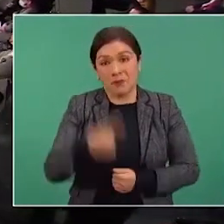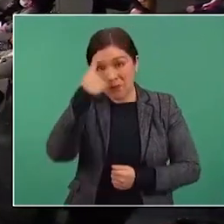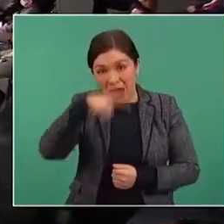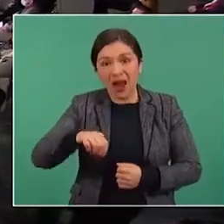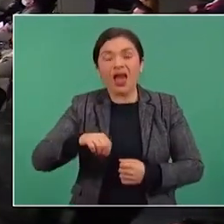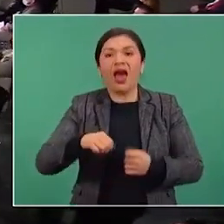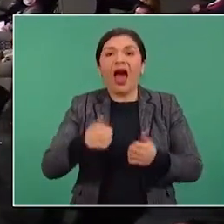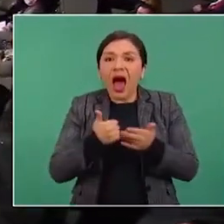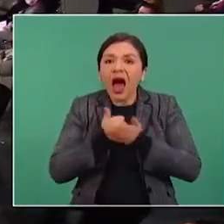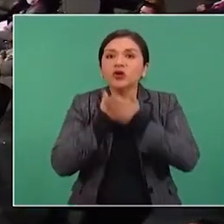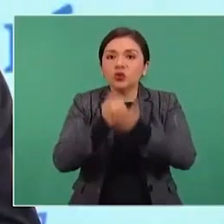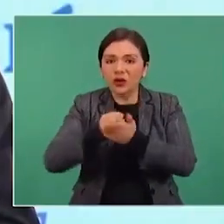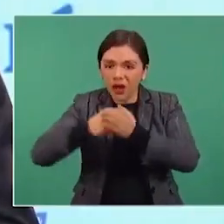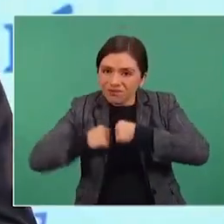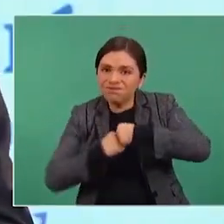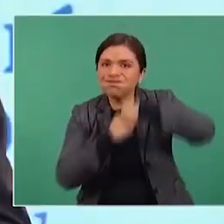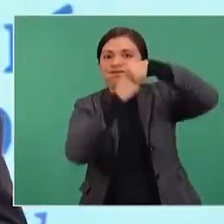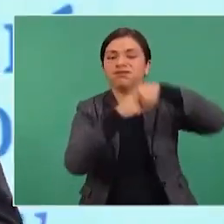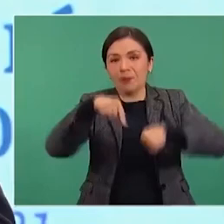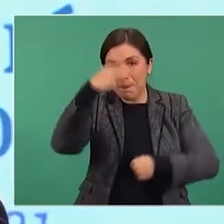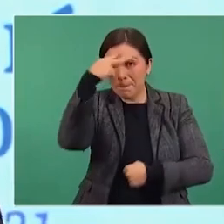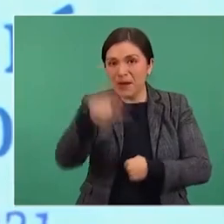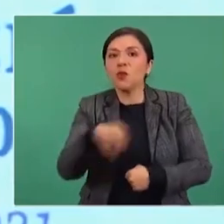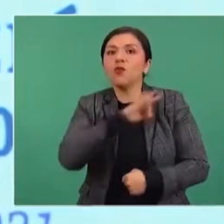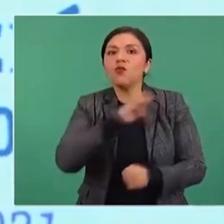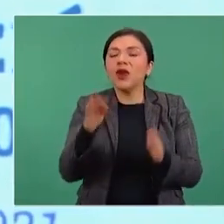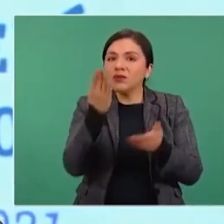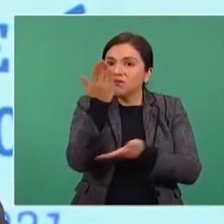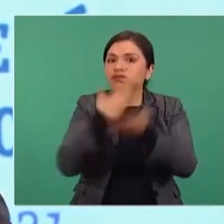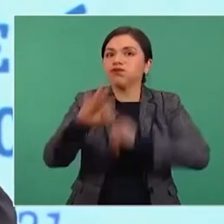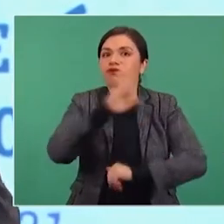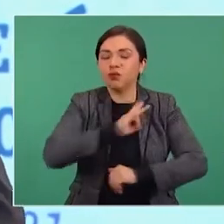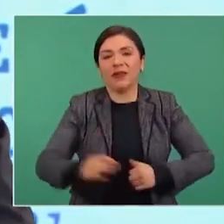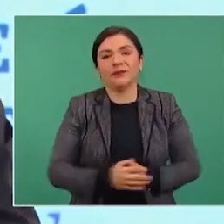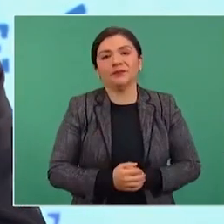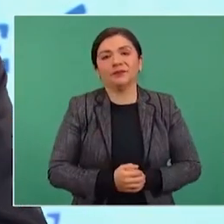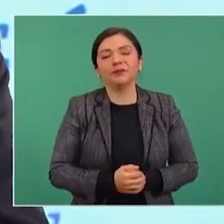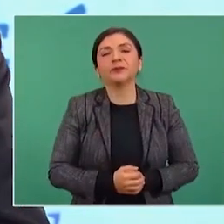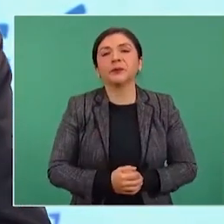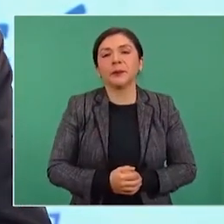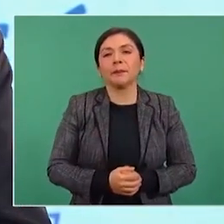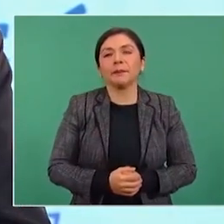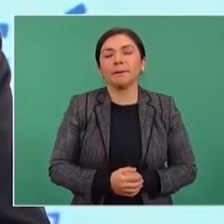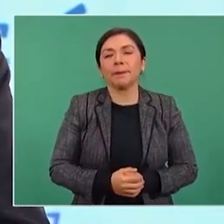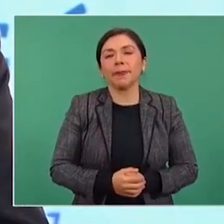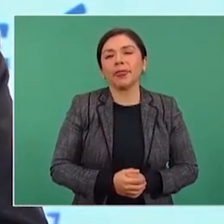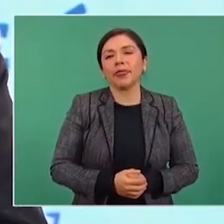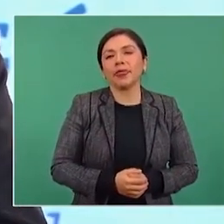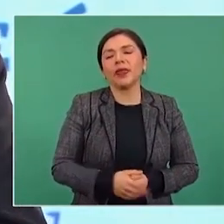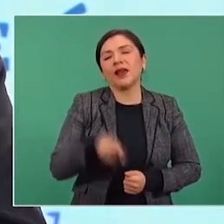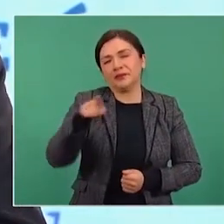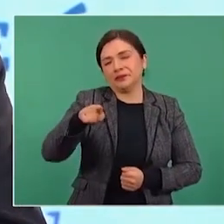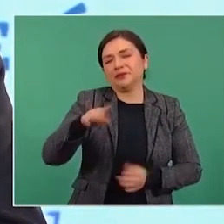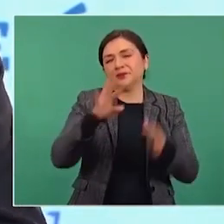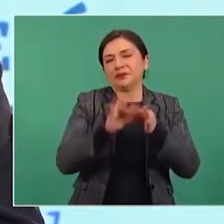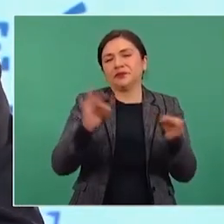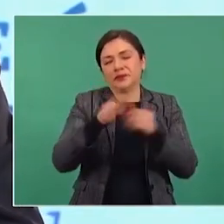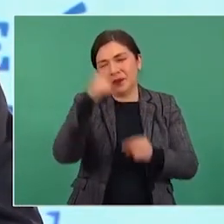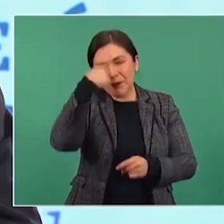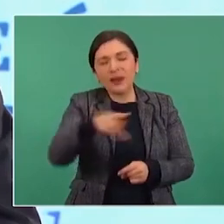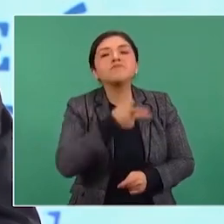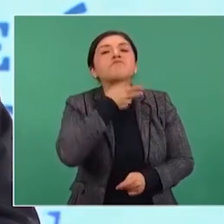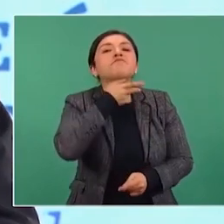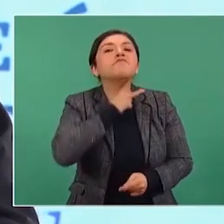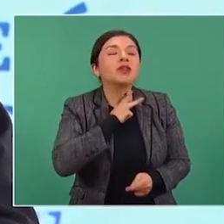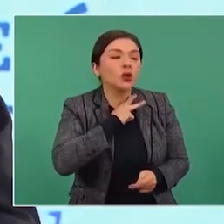desarrollo de México. En cuanto a la extracción de petróleo crudo,